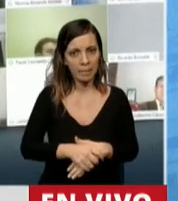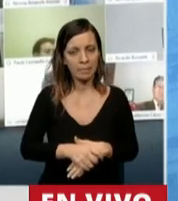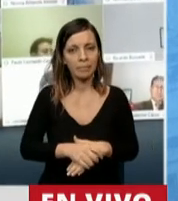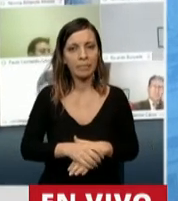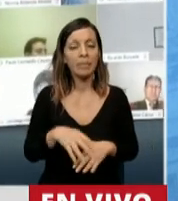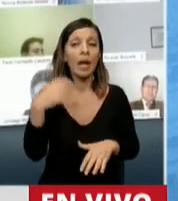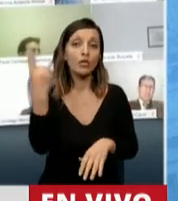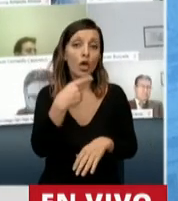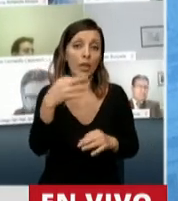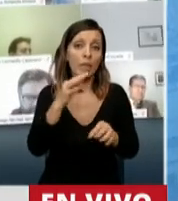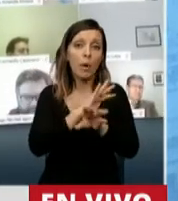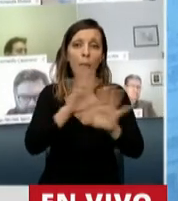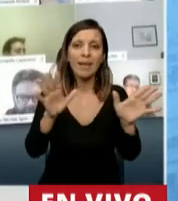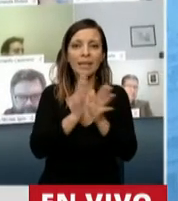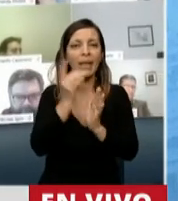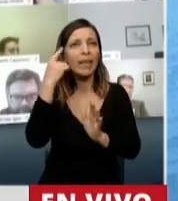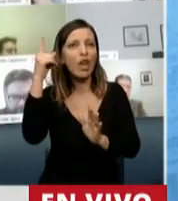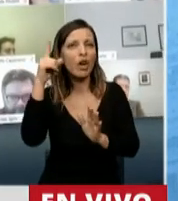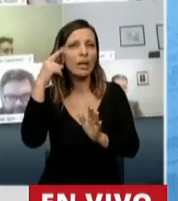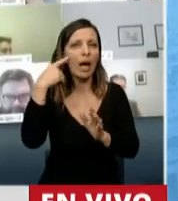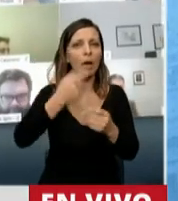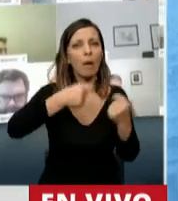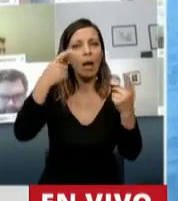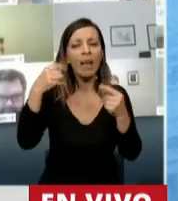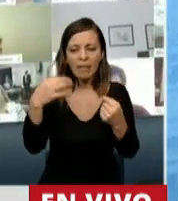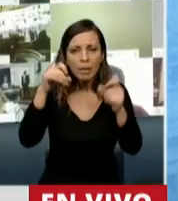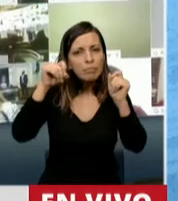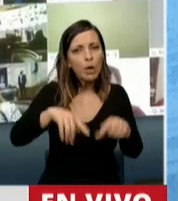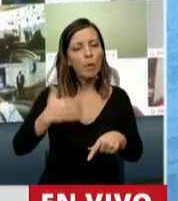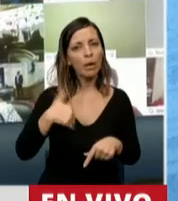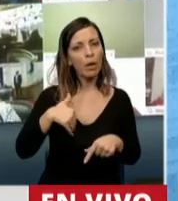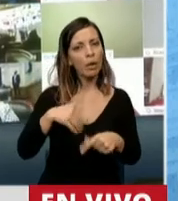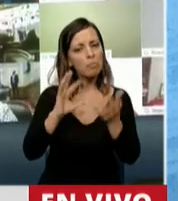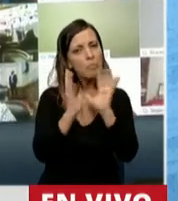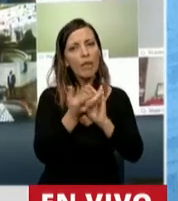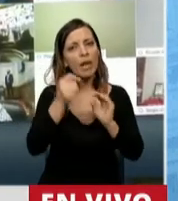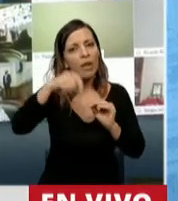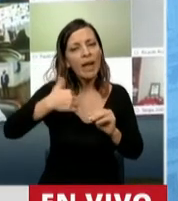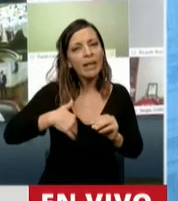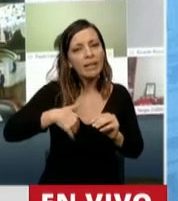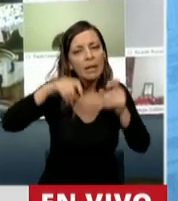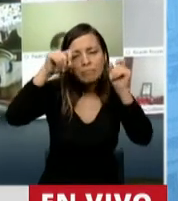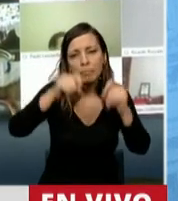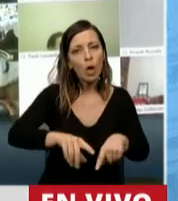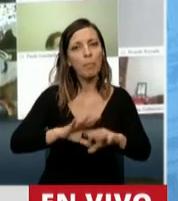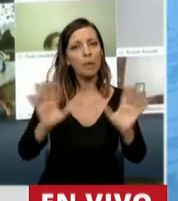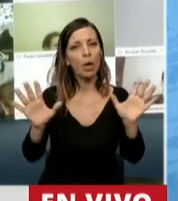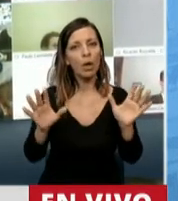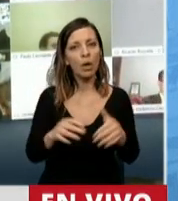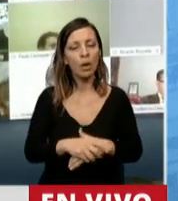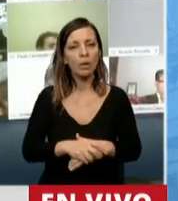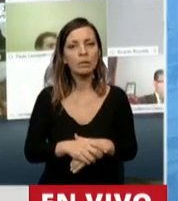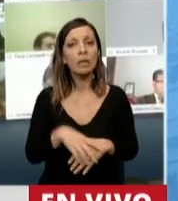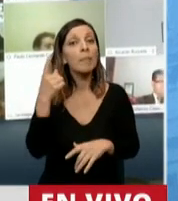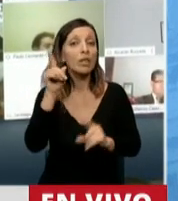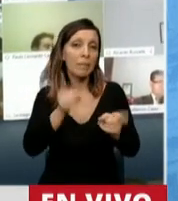de importar ideologías. Debemos tener un modelo nacional, un modelo de desarrollo económico, social, humanizado, provocador del bien común.